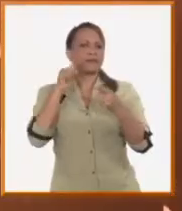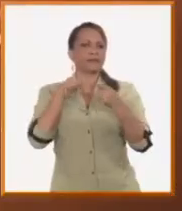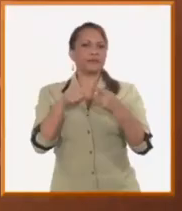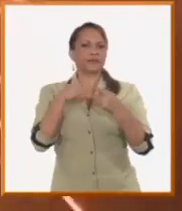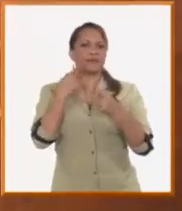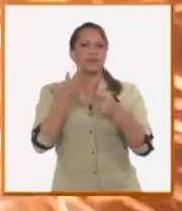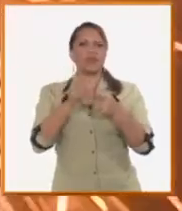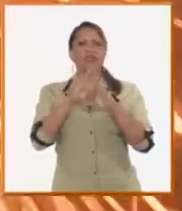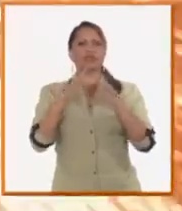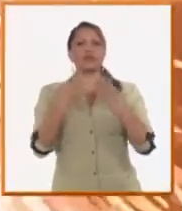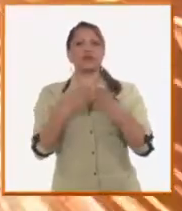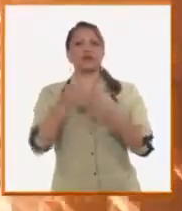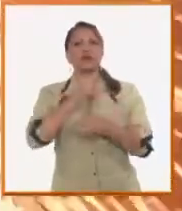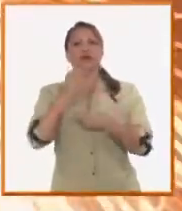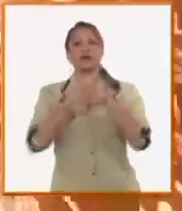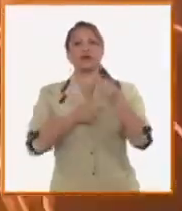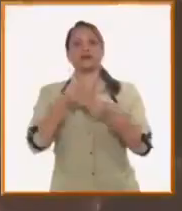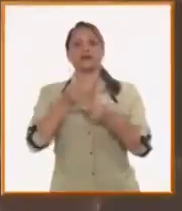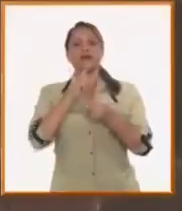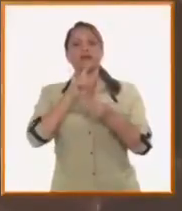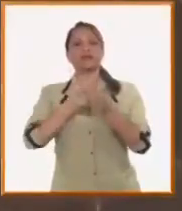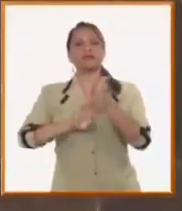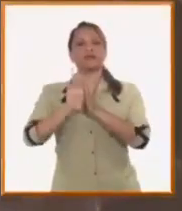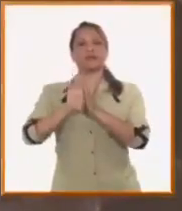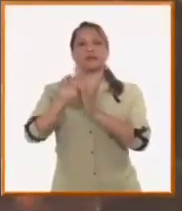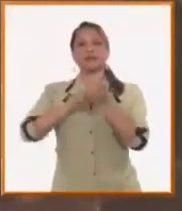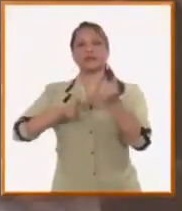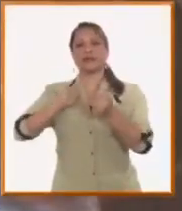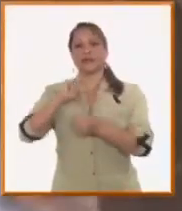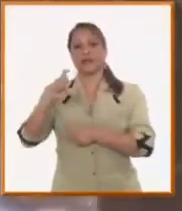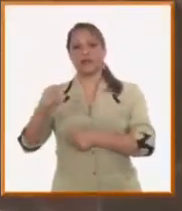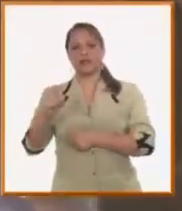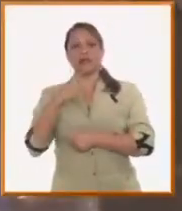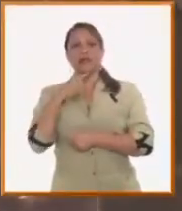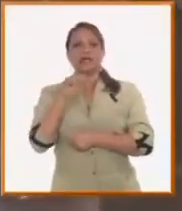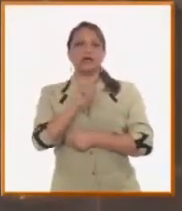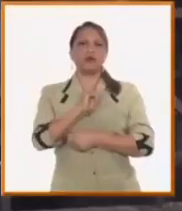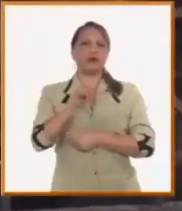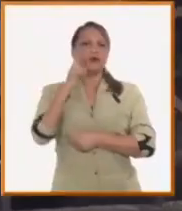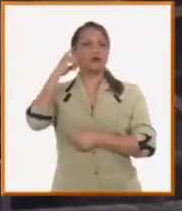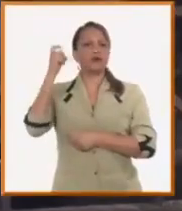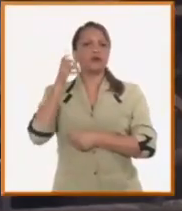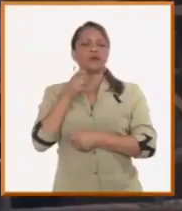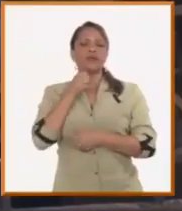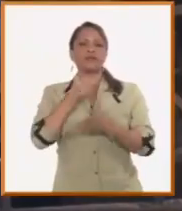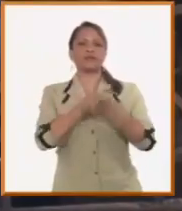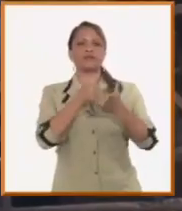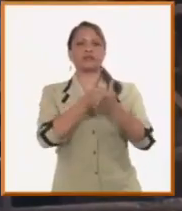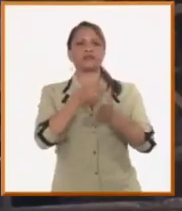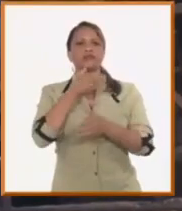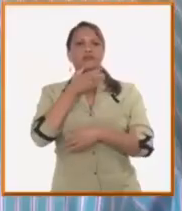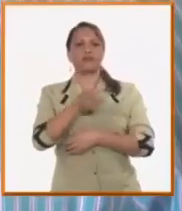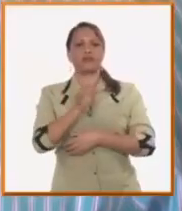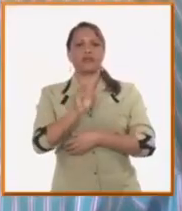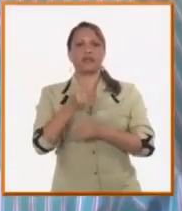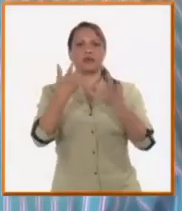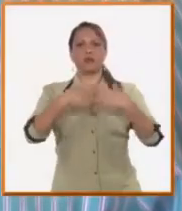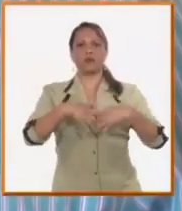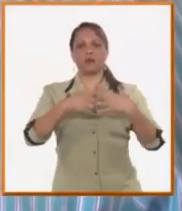argentino de desarrollar el territorio villaclareño, también a los anhelos de Fidel de impulsar la industrialización en Cuba.